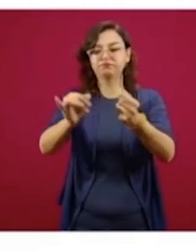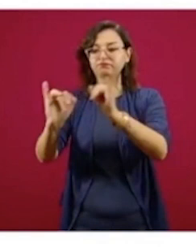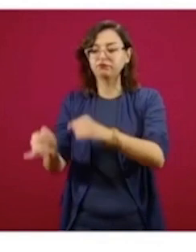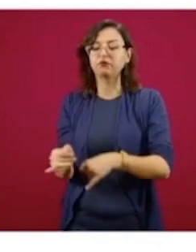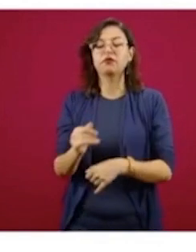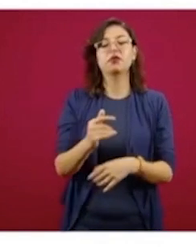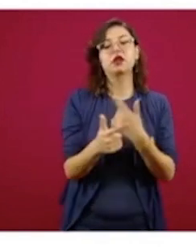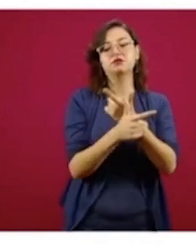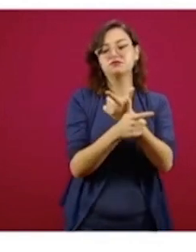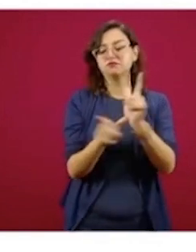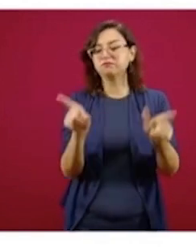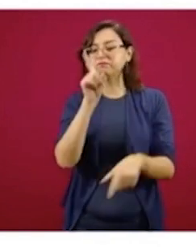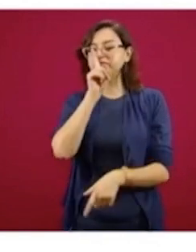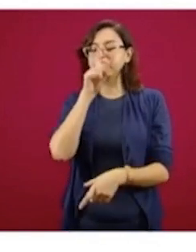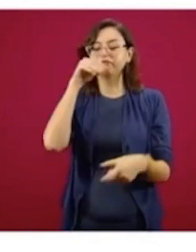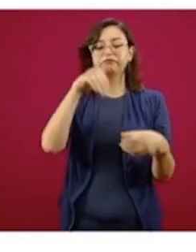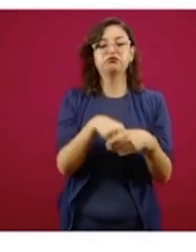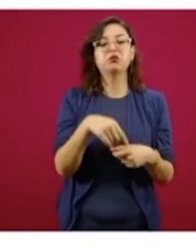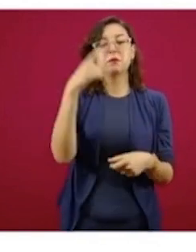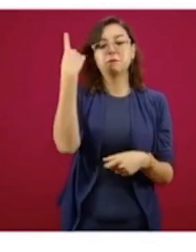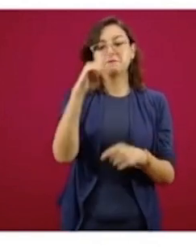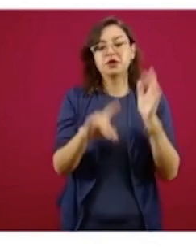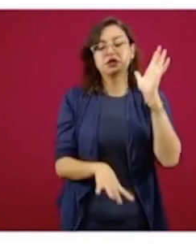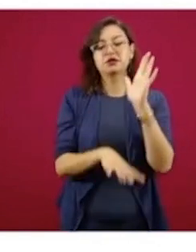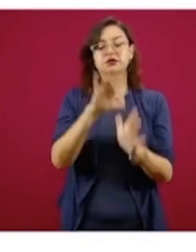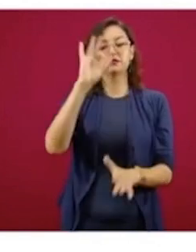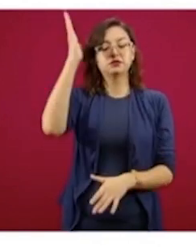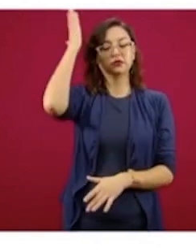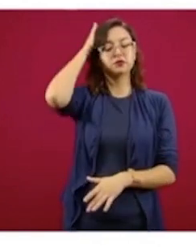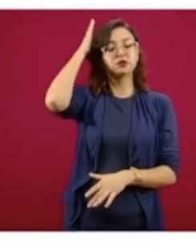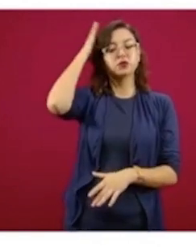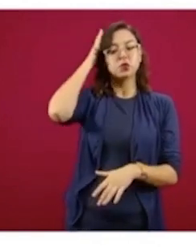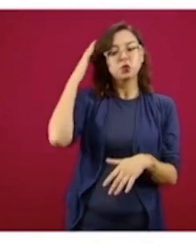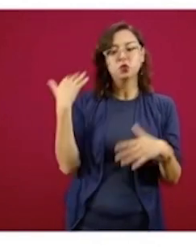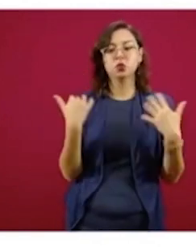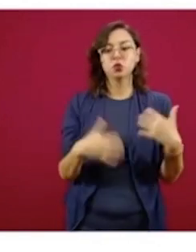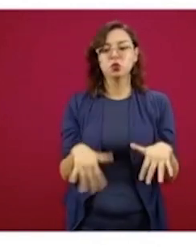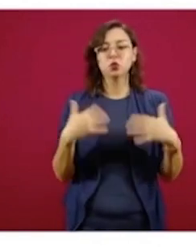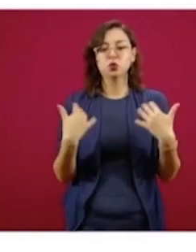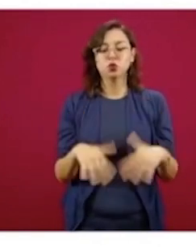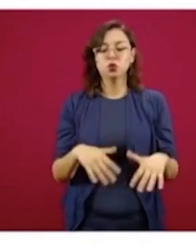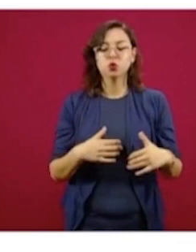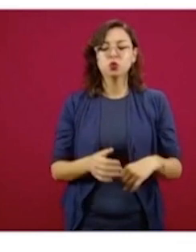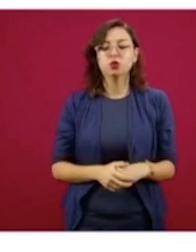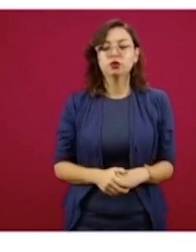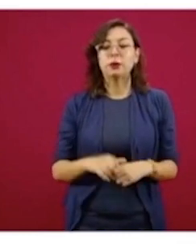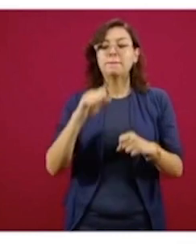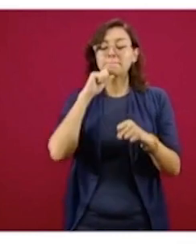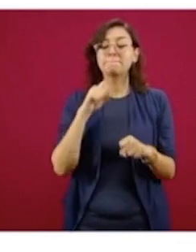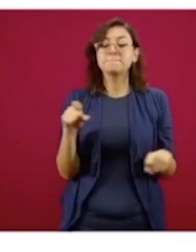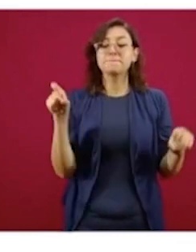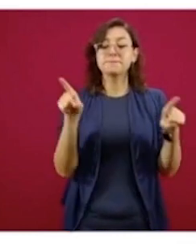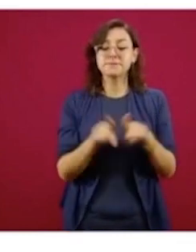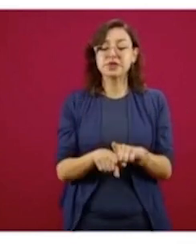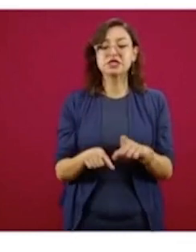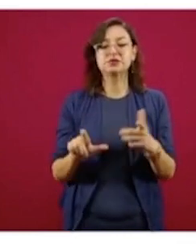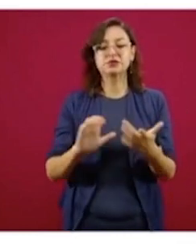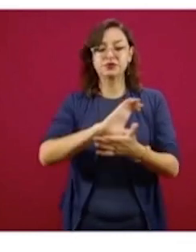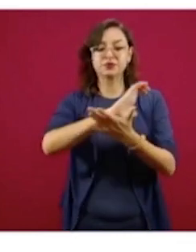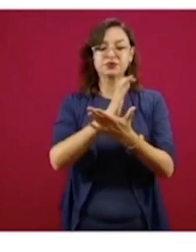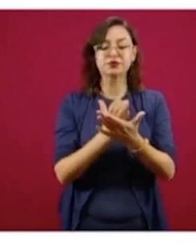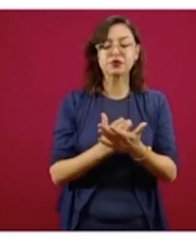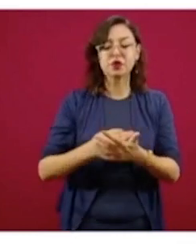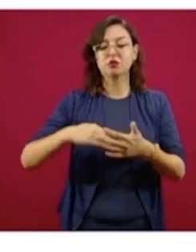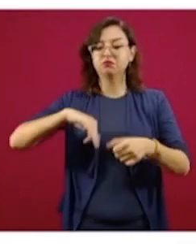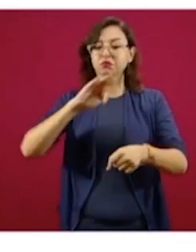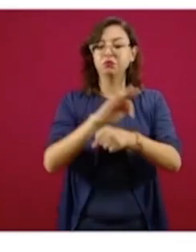elegir a sus dirigentes, lo cual es de reconocerse. Además, para eliminar los contratos de protección a